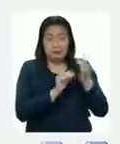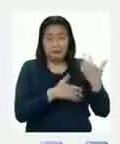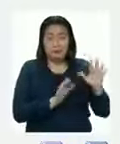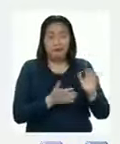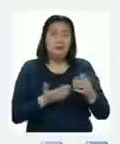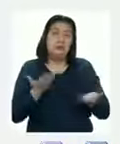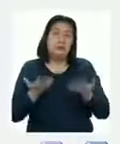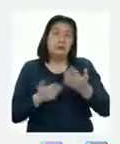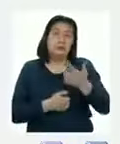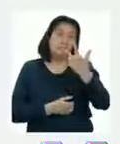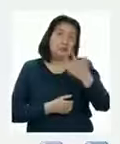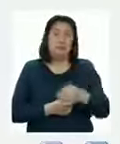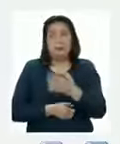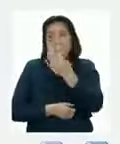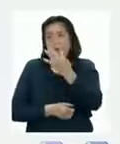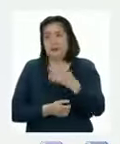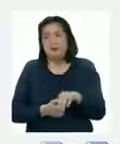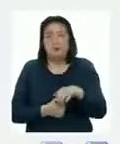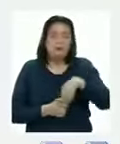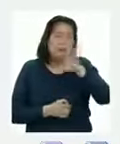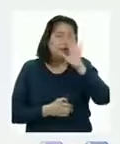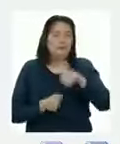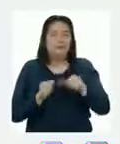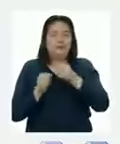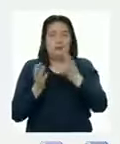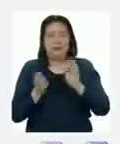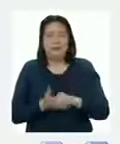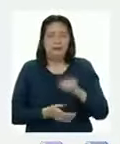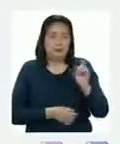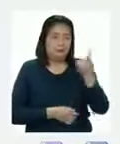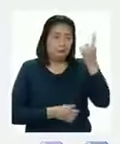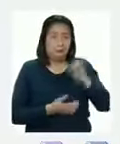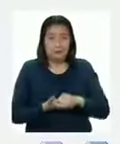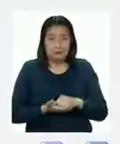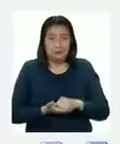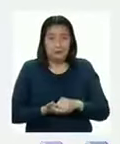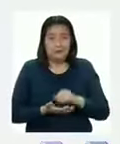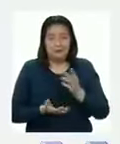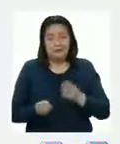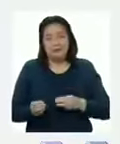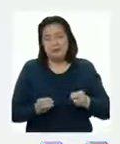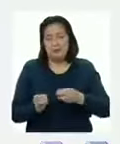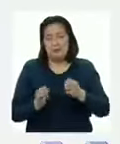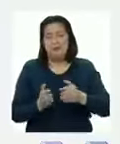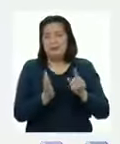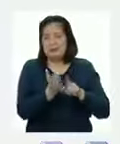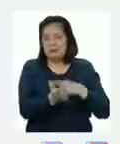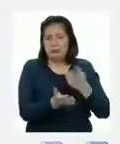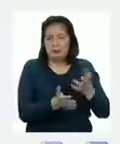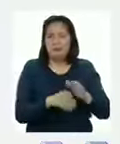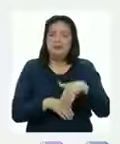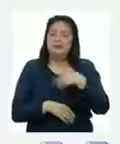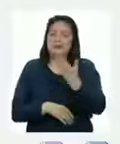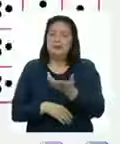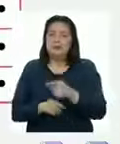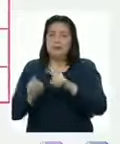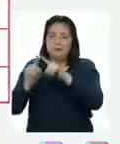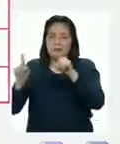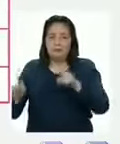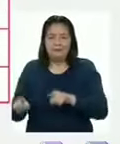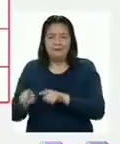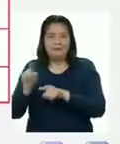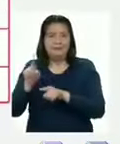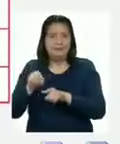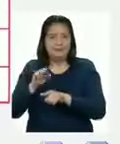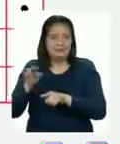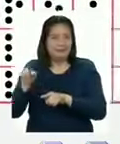Pueden ser de tres, cuatro o más cifras Primero, resuélvanlas de la forma acostumbrada Y luego, hagan lo mismo pero con la